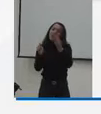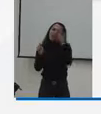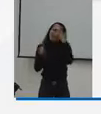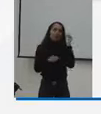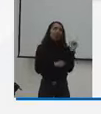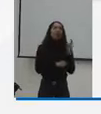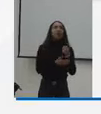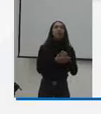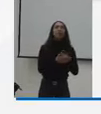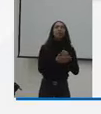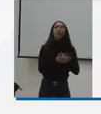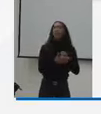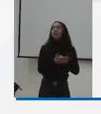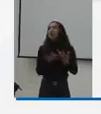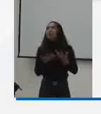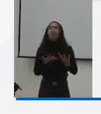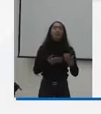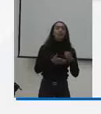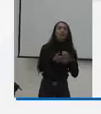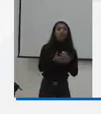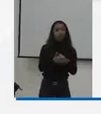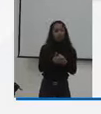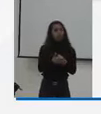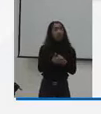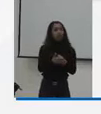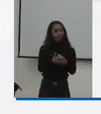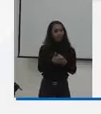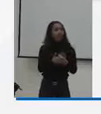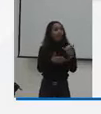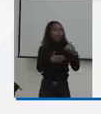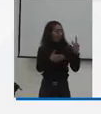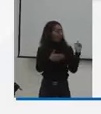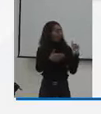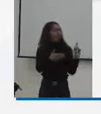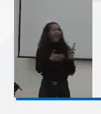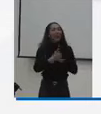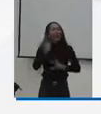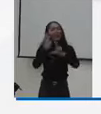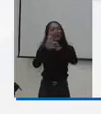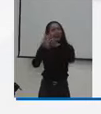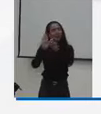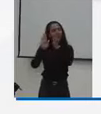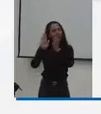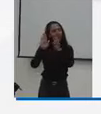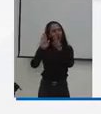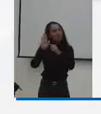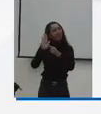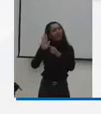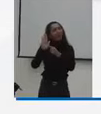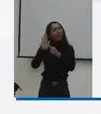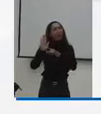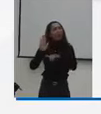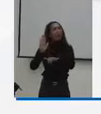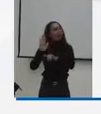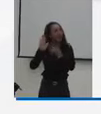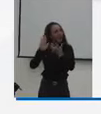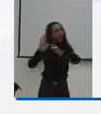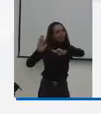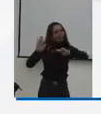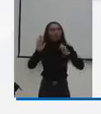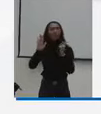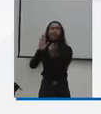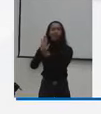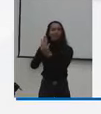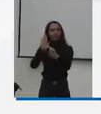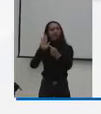buscando de manera conjunta que la ley 181 pueda dar ese paso, ese salto